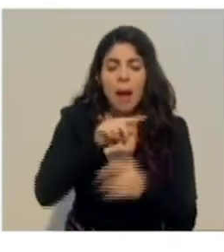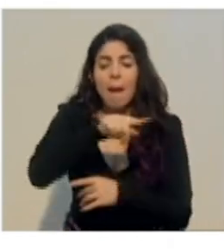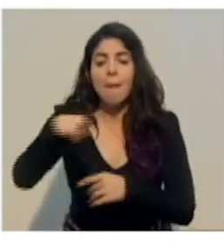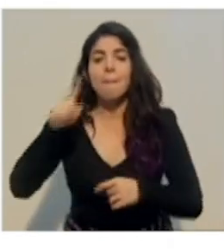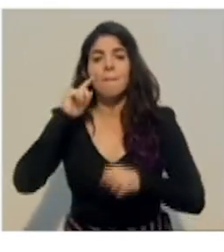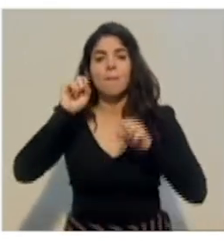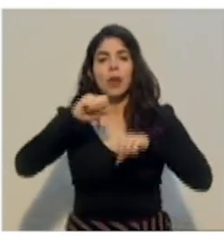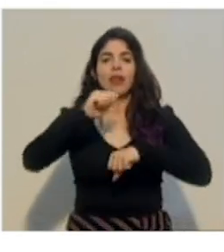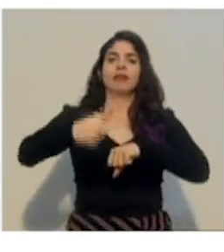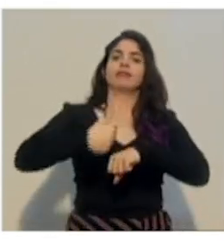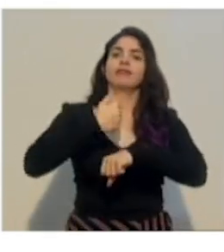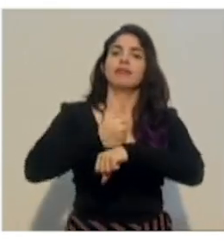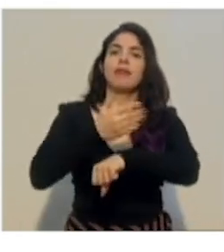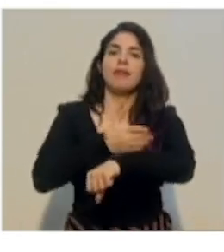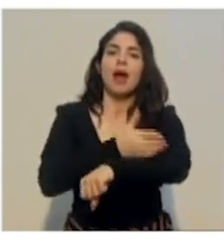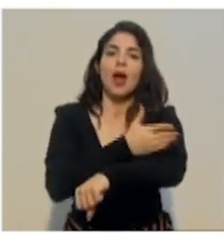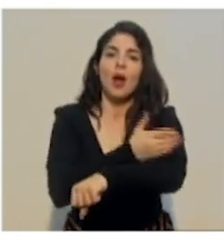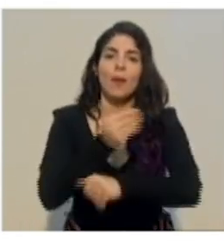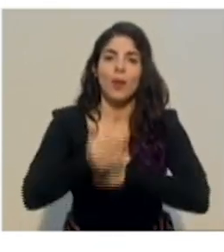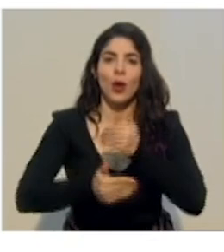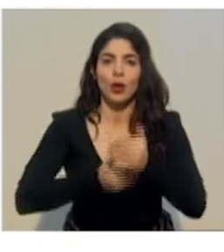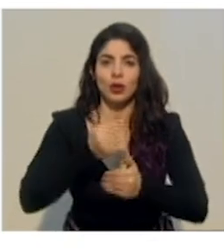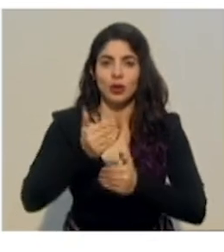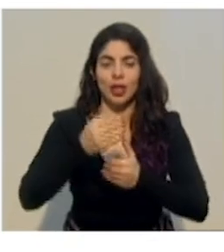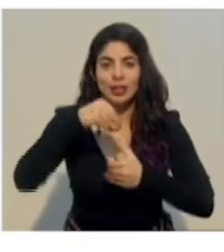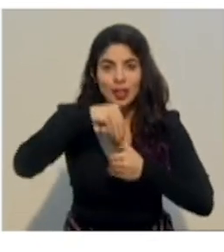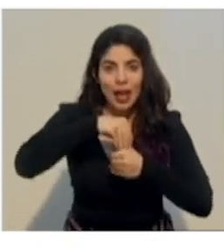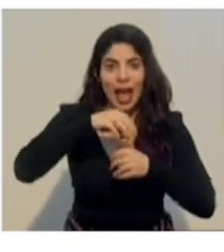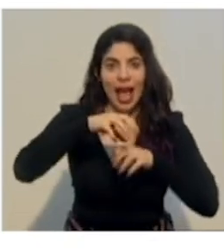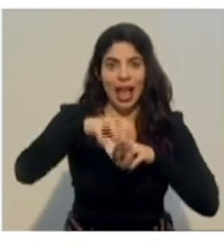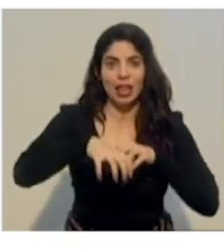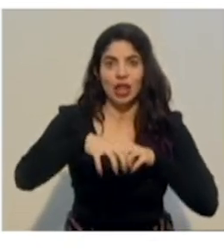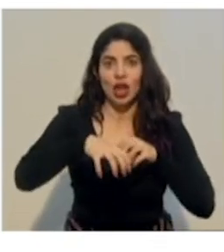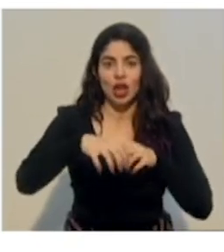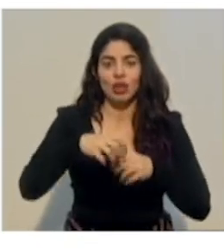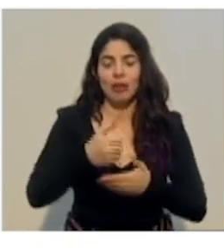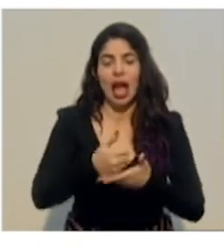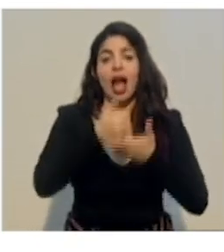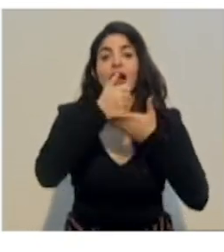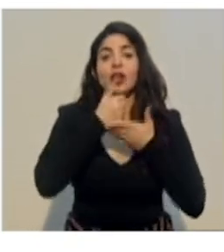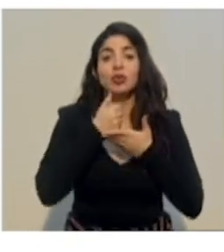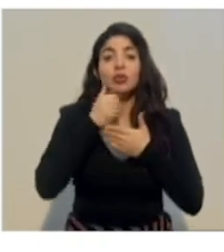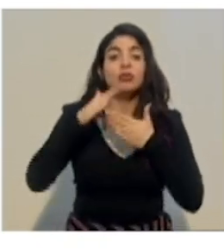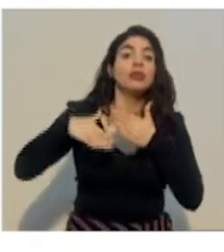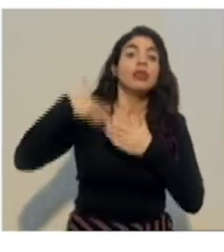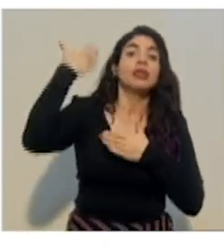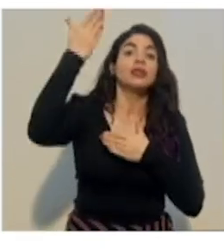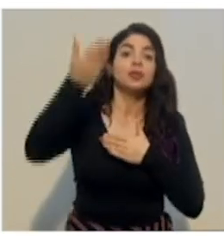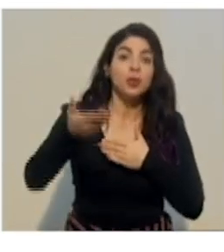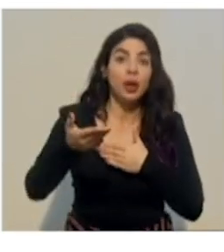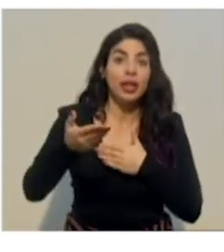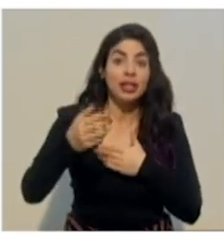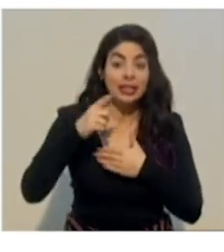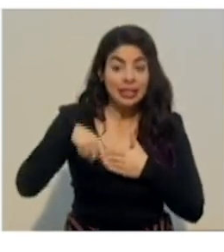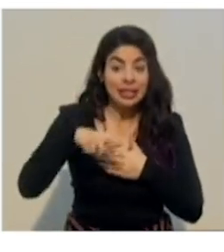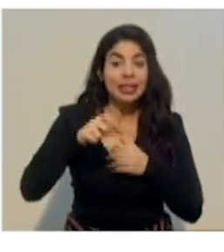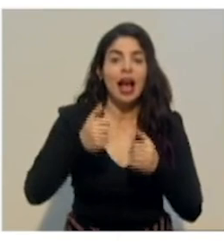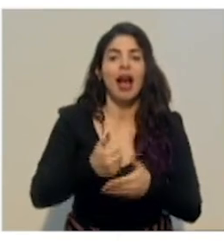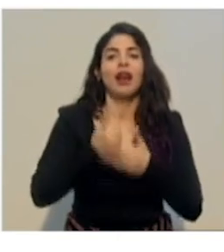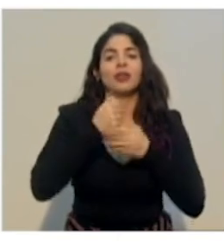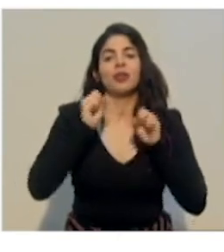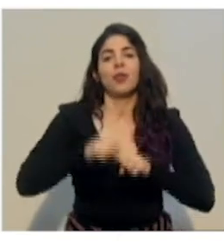a lo interno del cantón que nos permita eventualmente desarrollar acciones